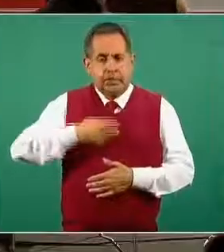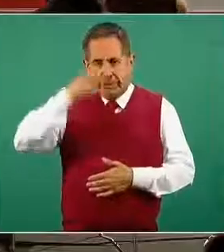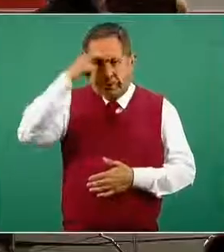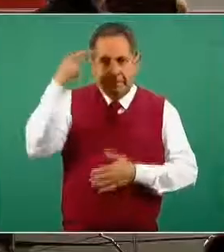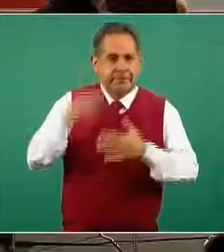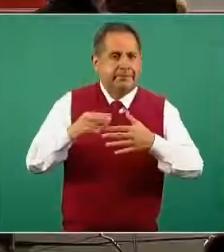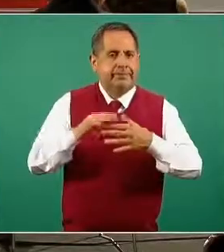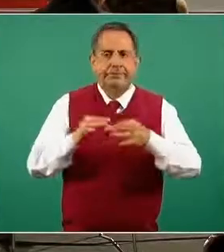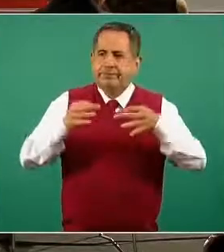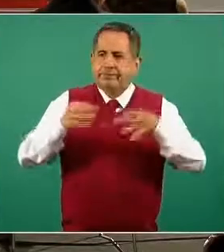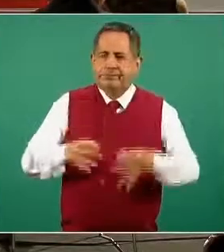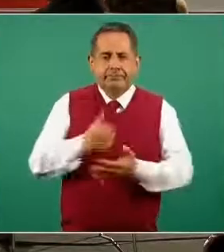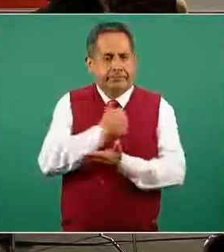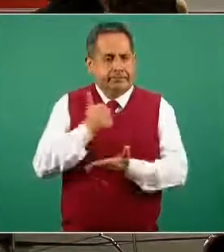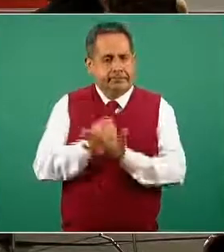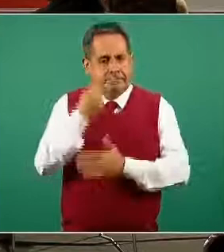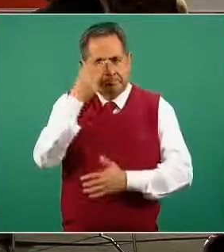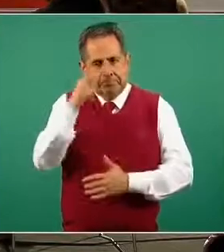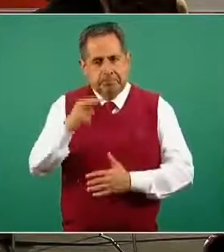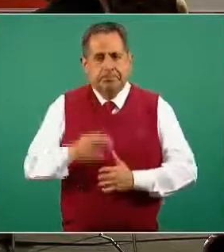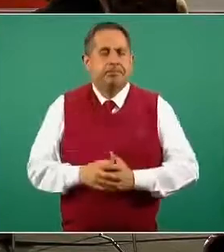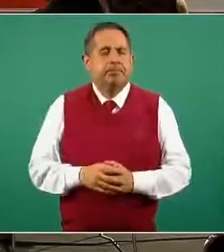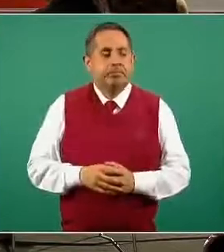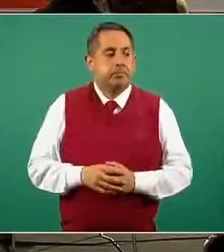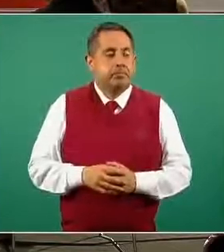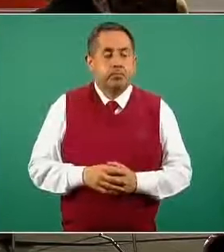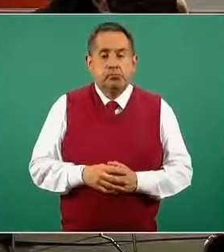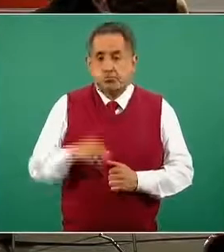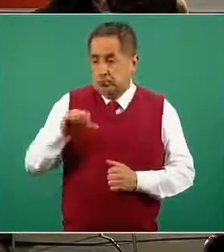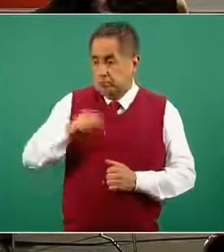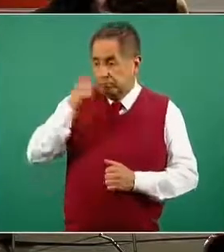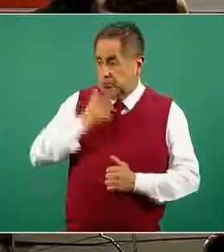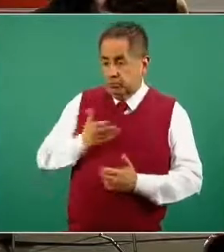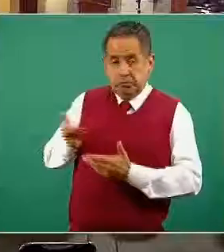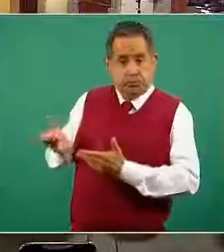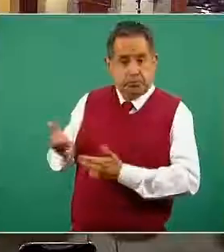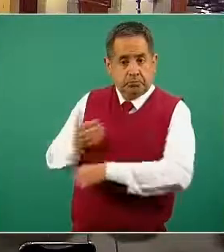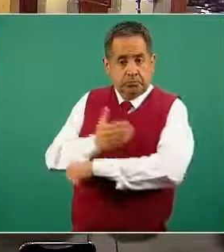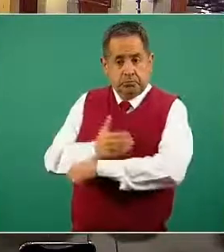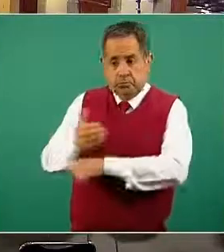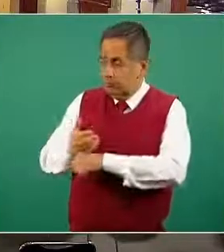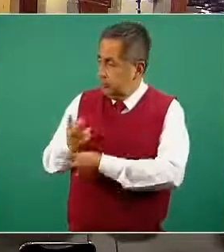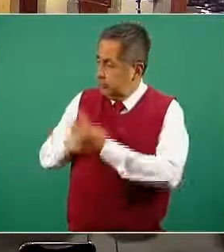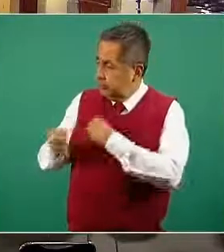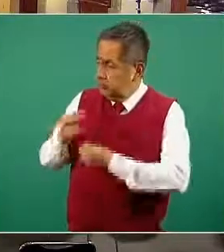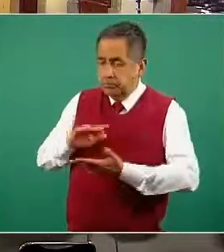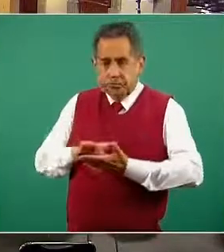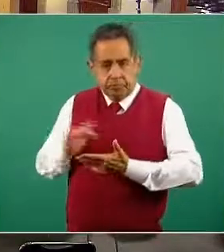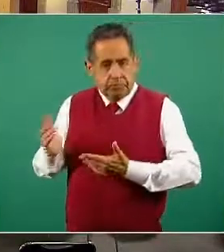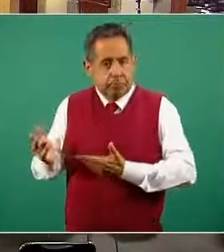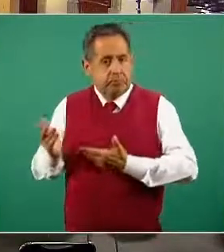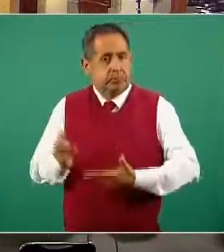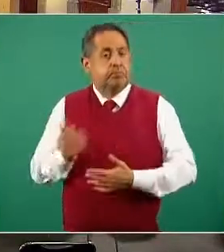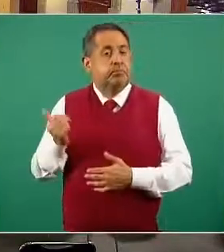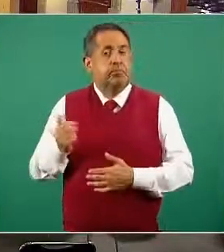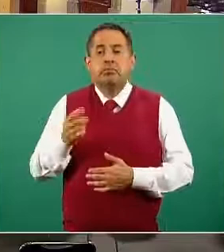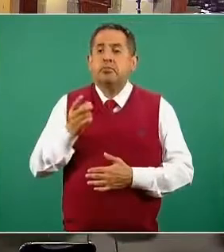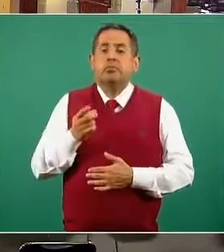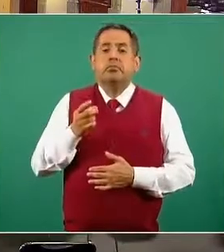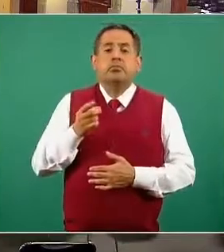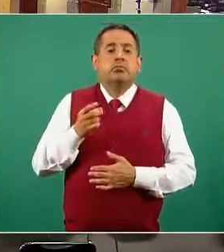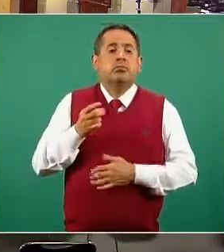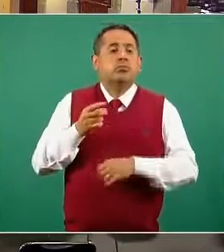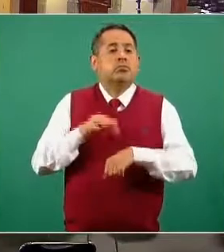Ciudad de México. Esta noche nos acompaña y le agradecemos por lo mismo, está con nosotros la doctora